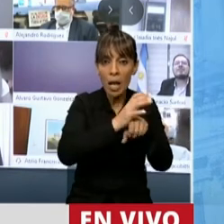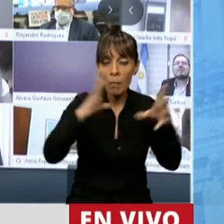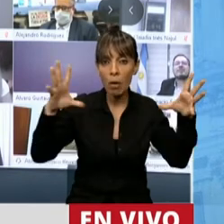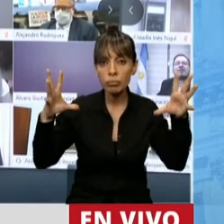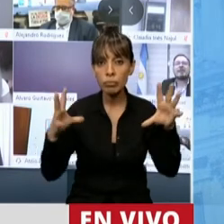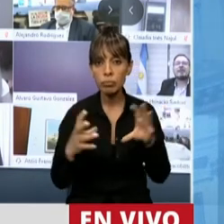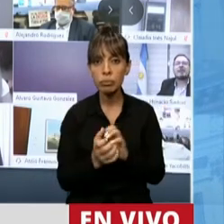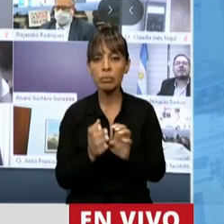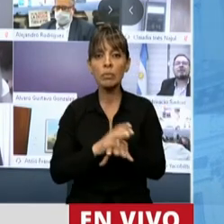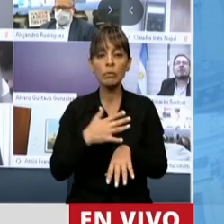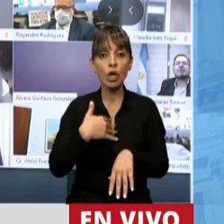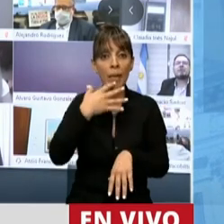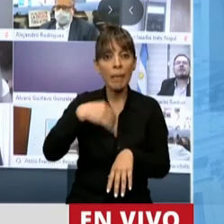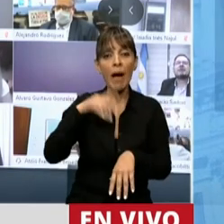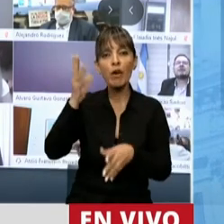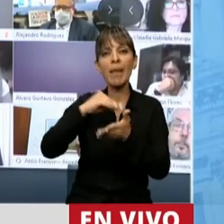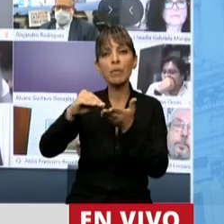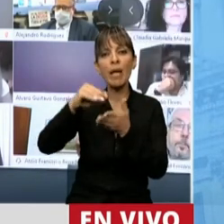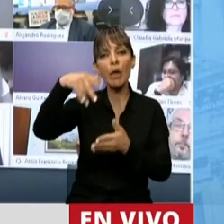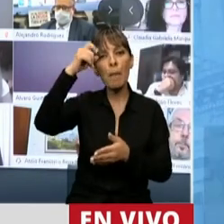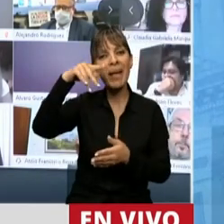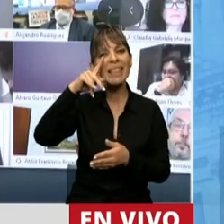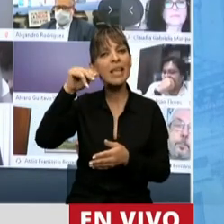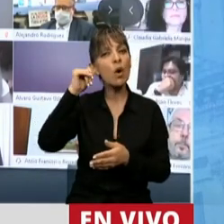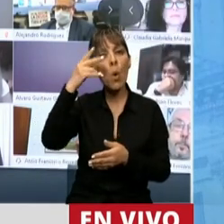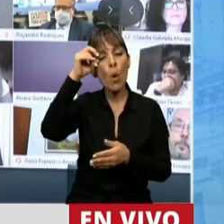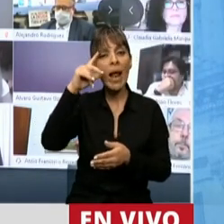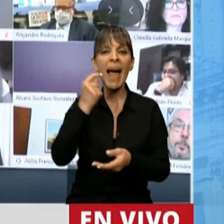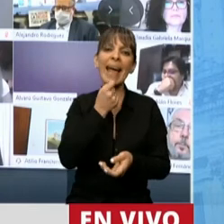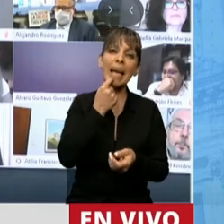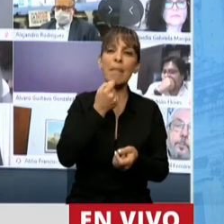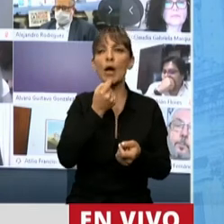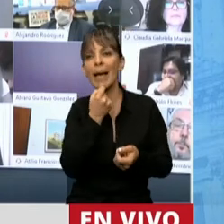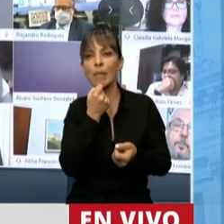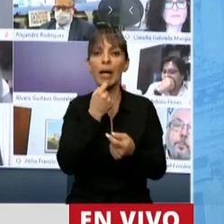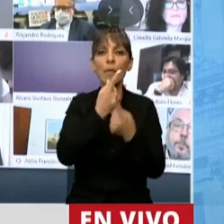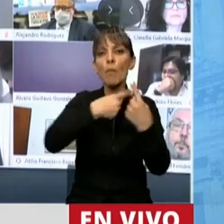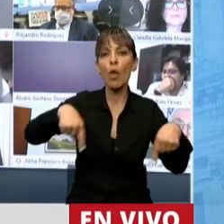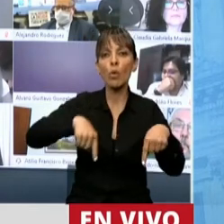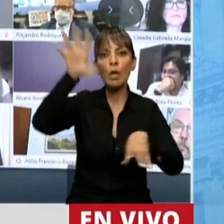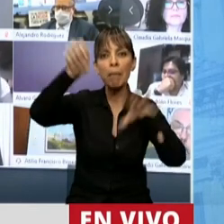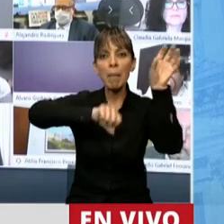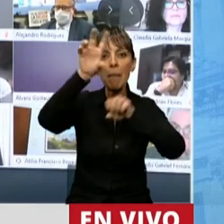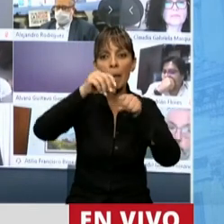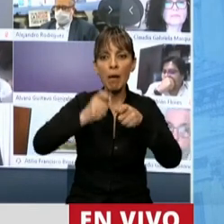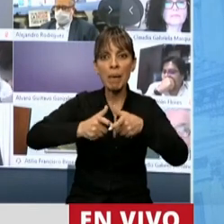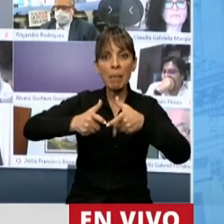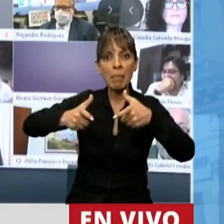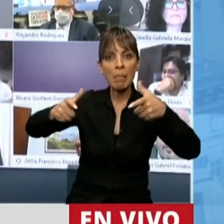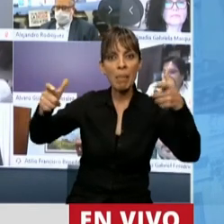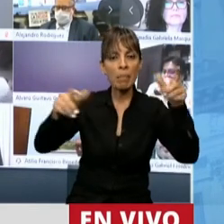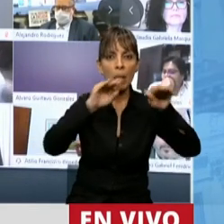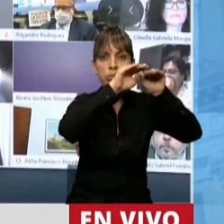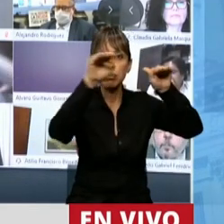del mercado. Yo me acuerdo al diputado de Mendiguren, cuando venía y nos traía ejemplos de varios productos importados que iban ocupando los lugares de las